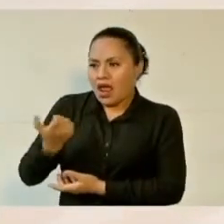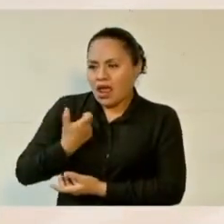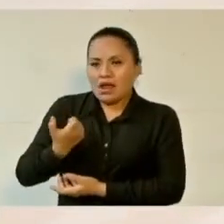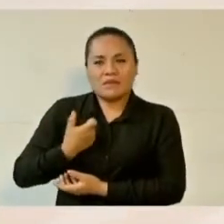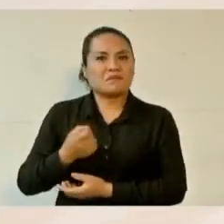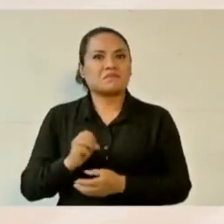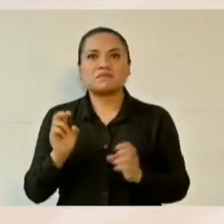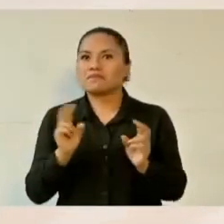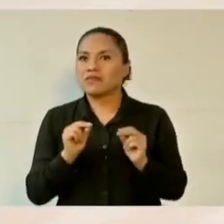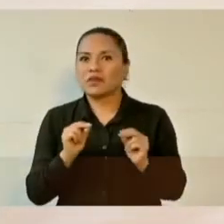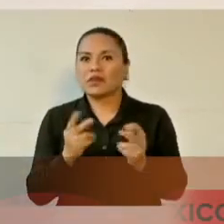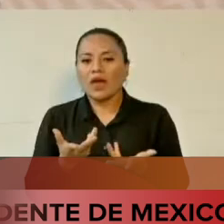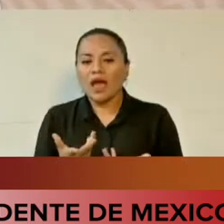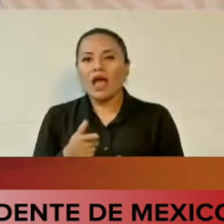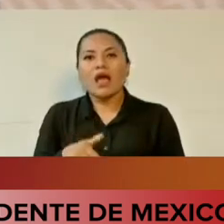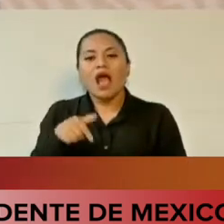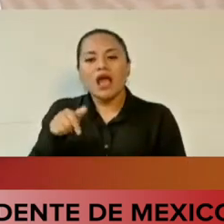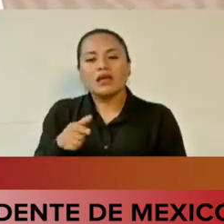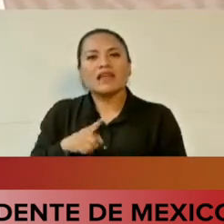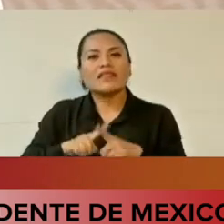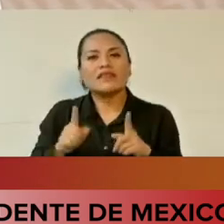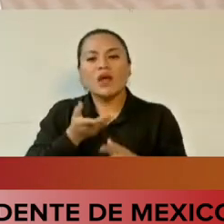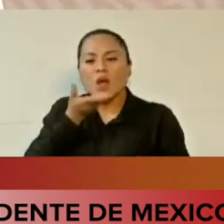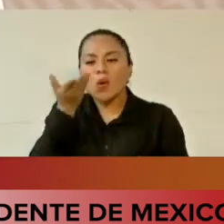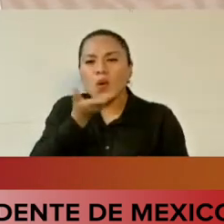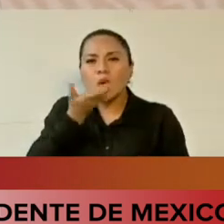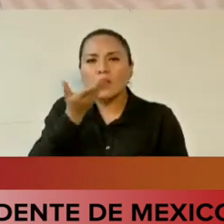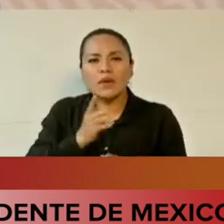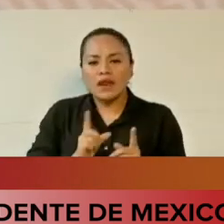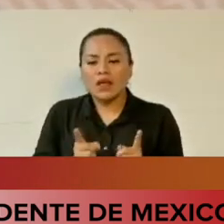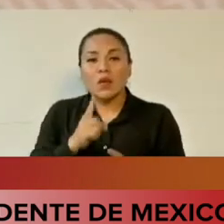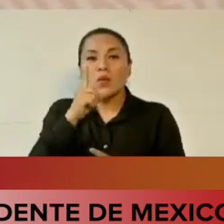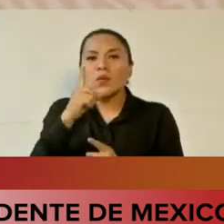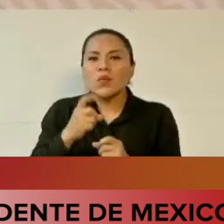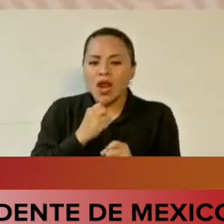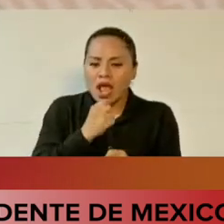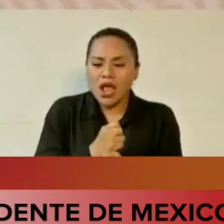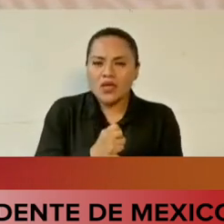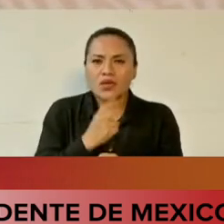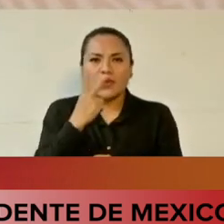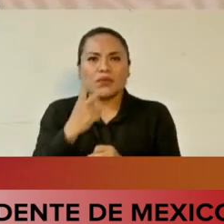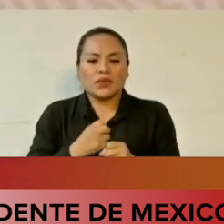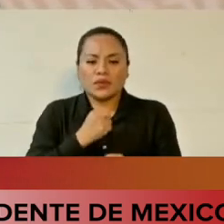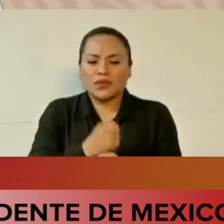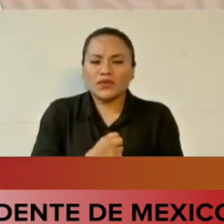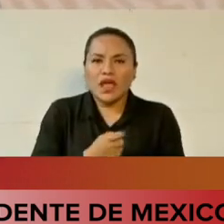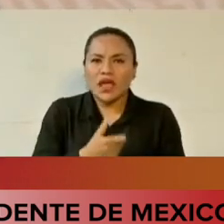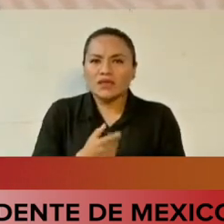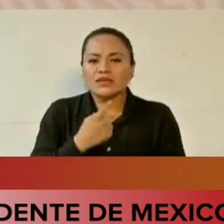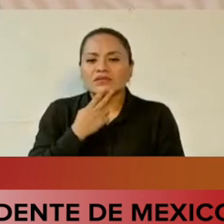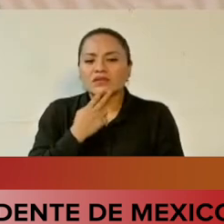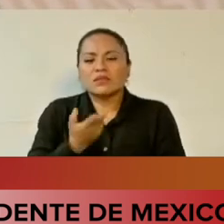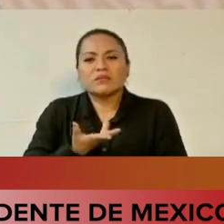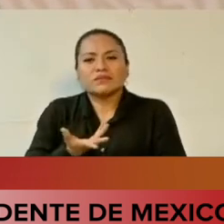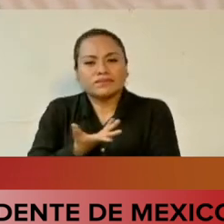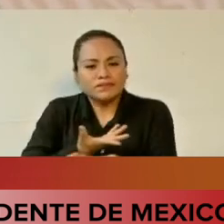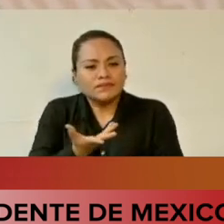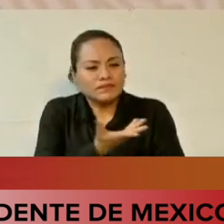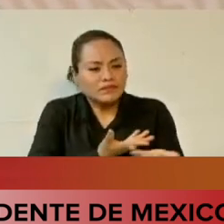que le sirven un año, dos años a sus pueblos.